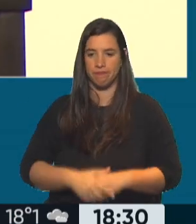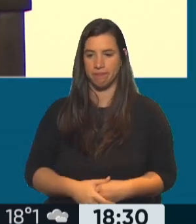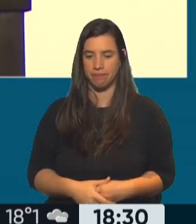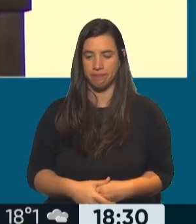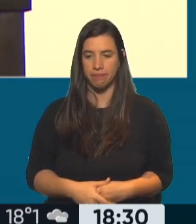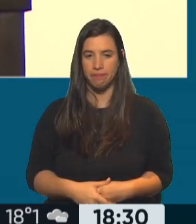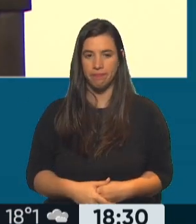Gravísimo.